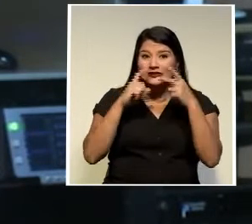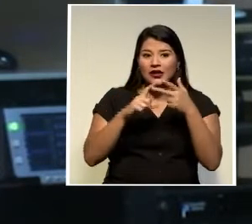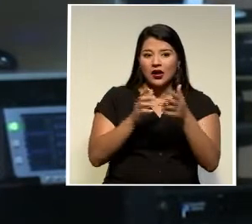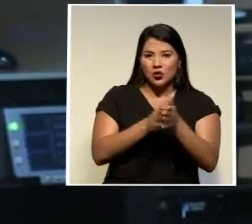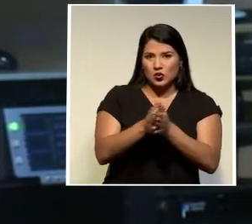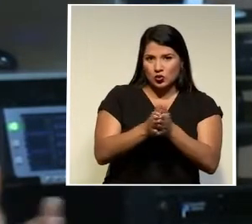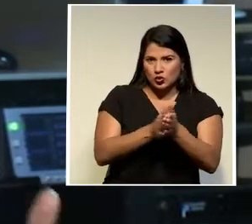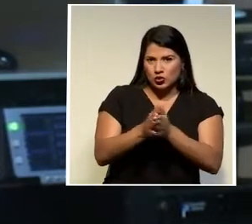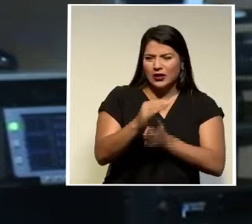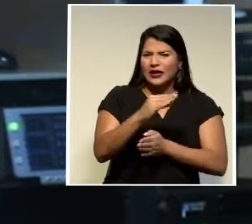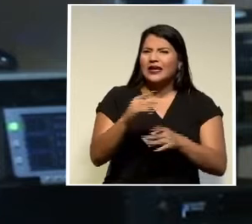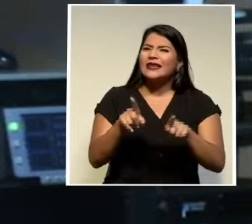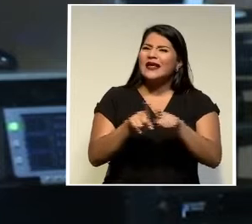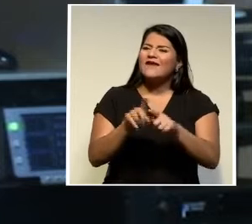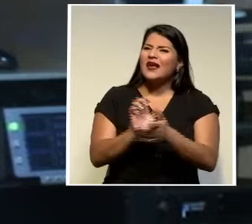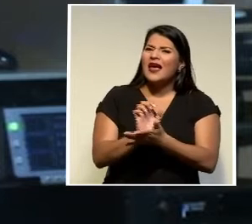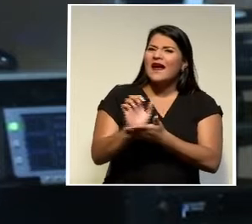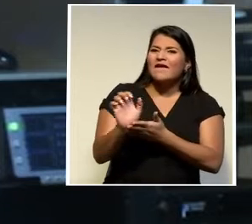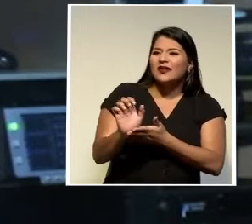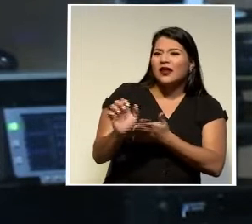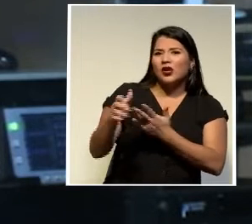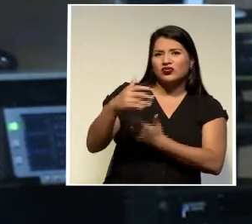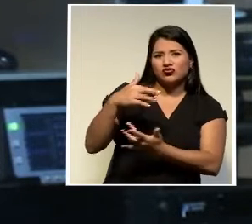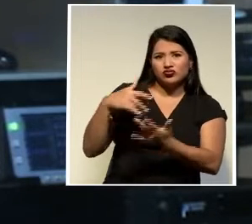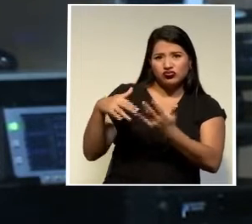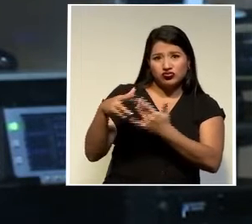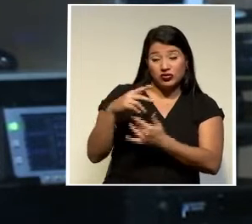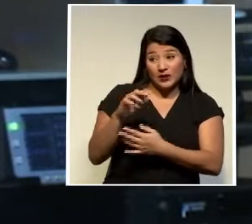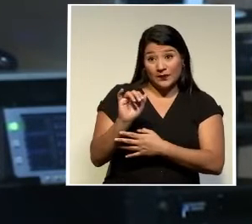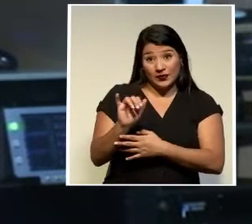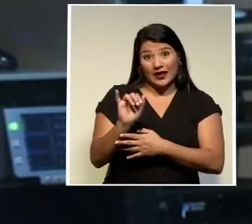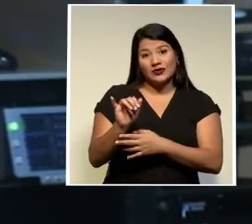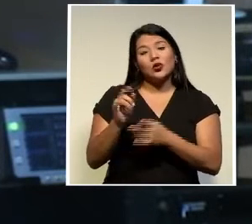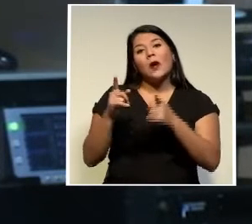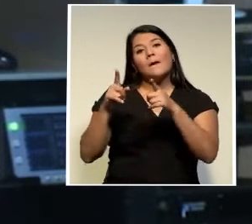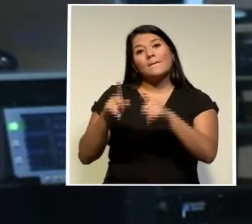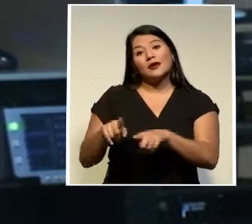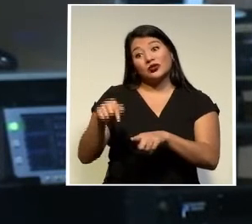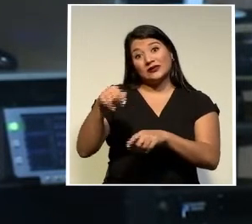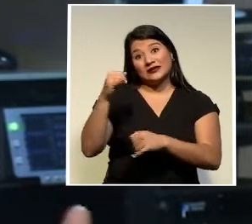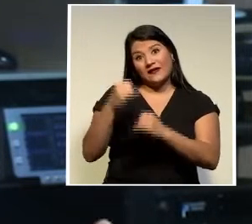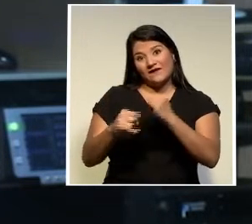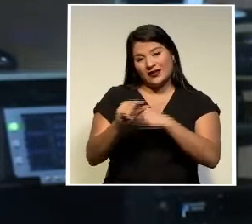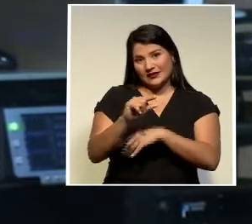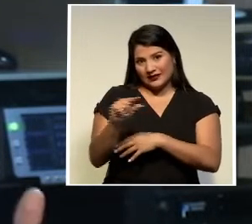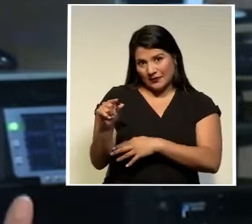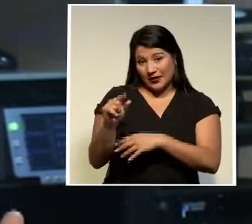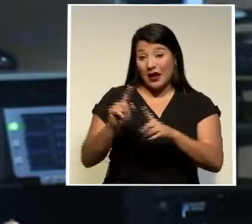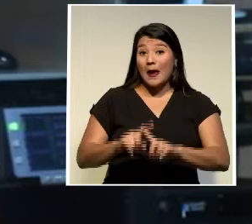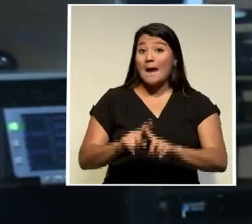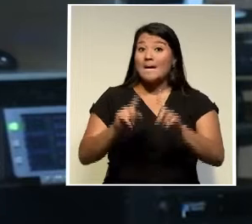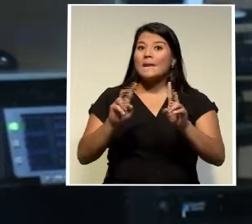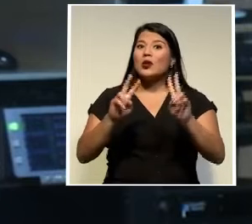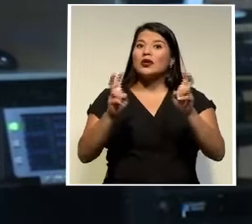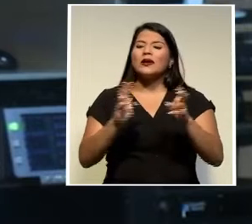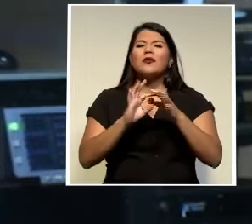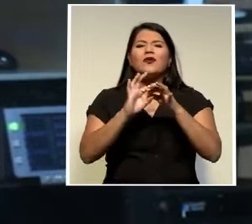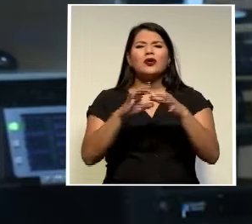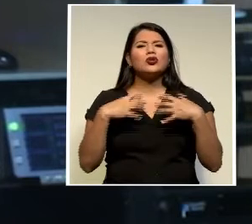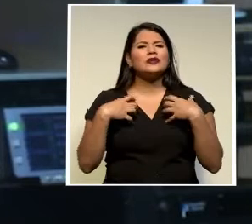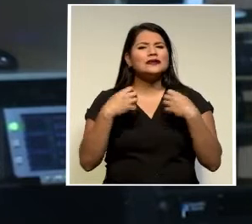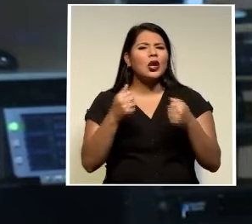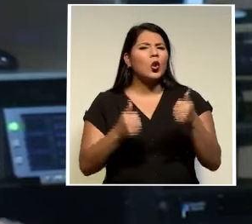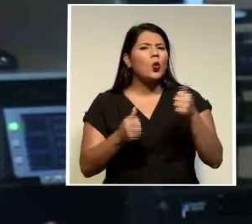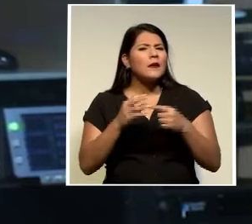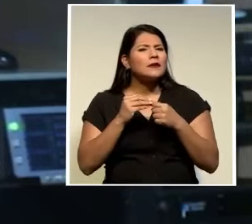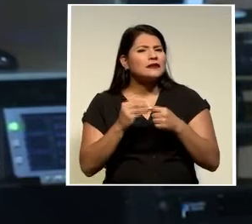y evitar reuniones sociales que esto fue algo que sucedió este fin de semana Pero en el tema de salud, ¿cuál es la principal